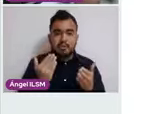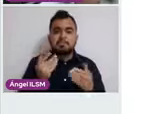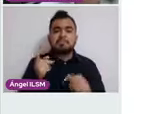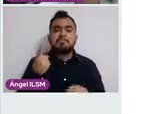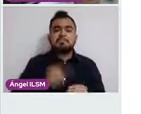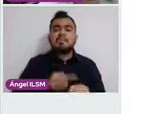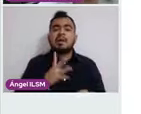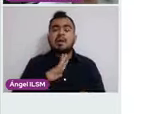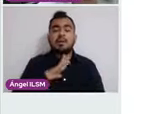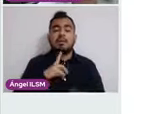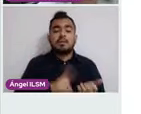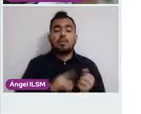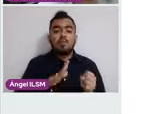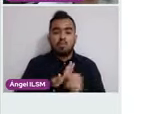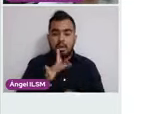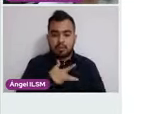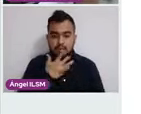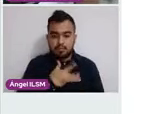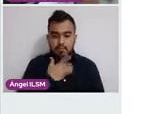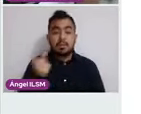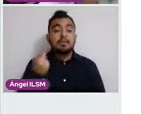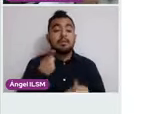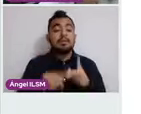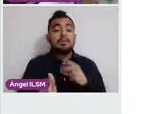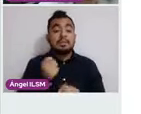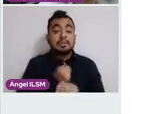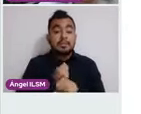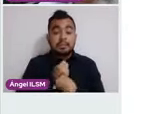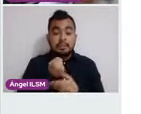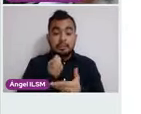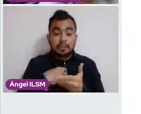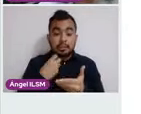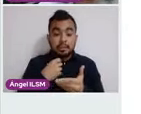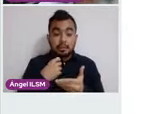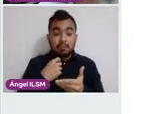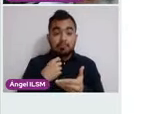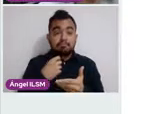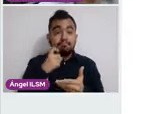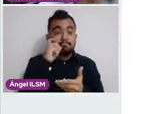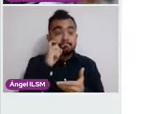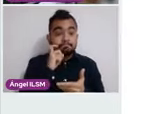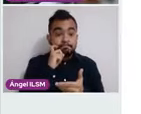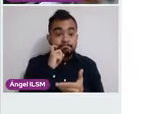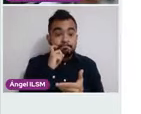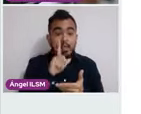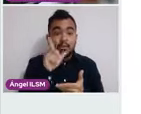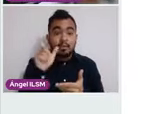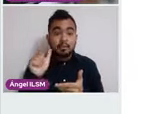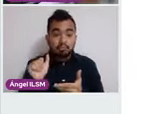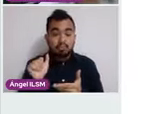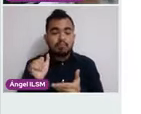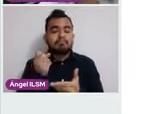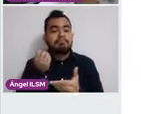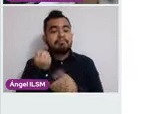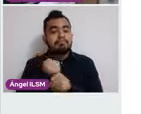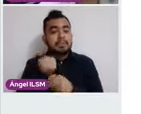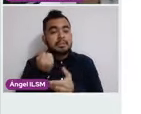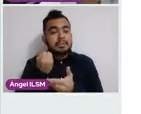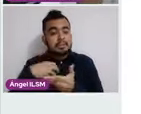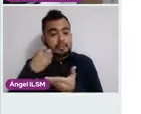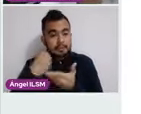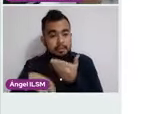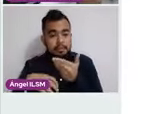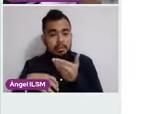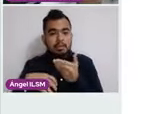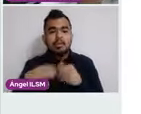lo inició con sangrado después de tener relaciones y ella menciona que esto fue después de